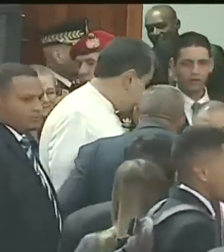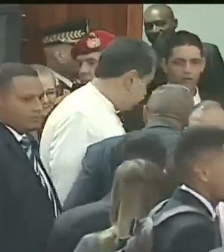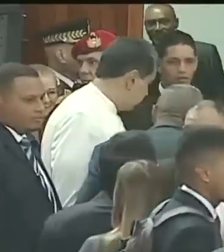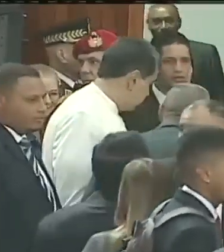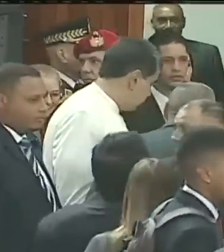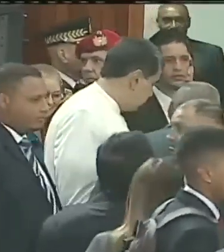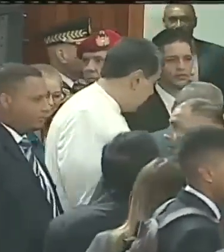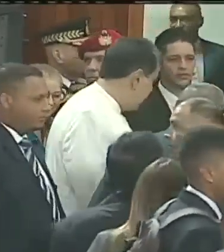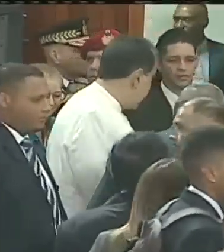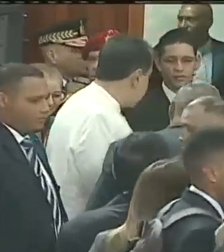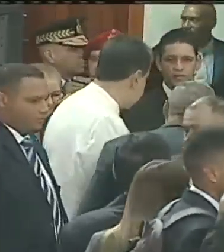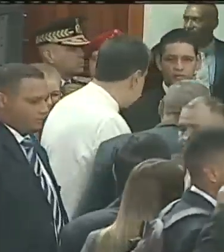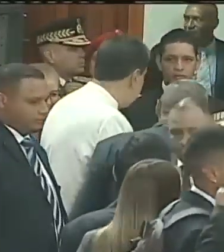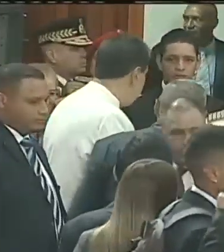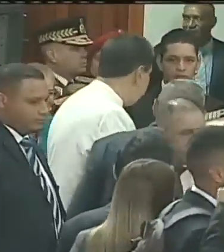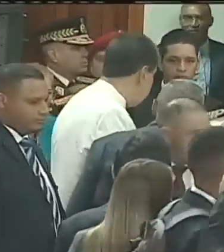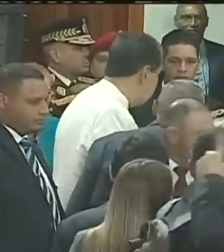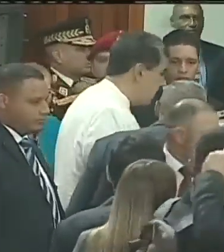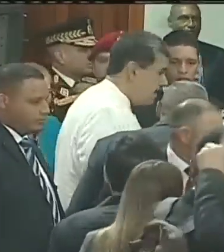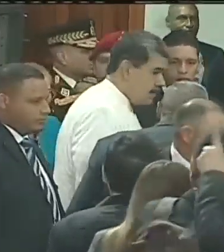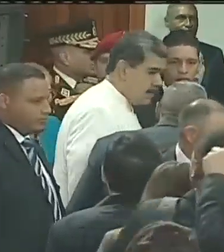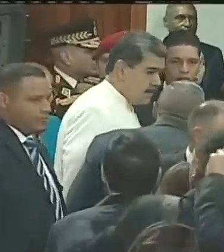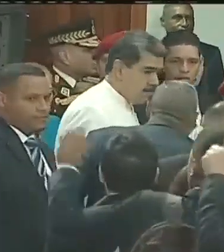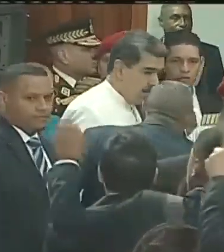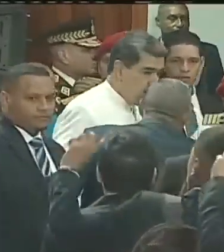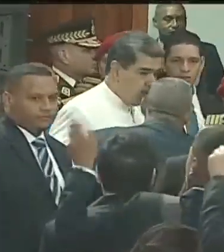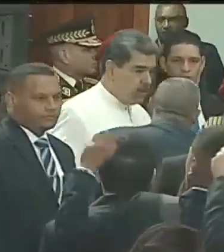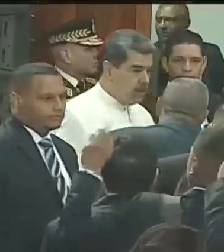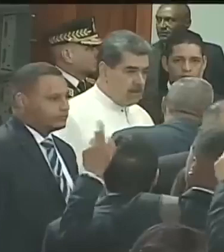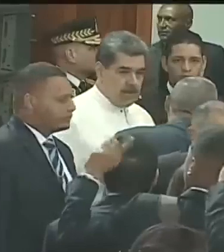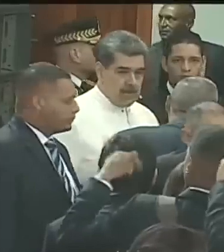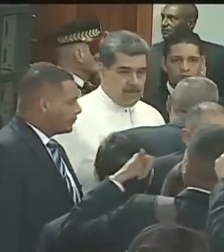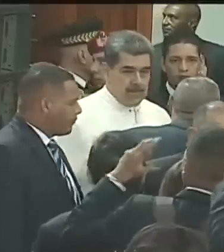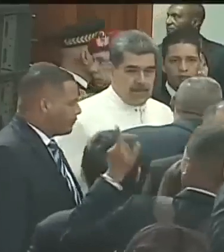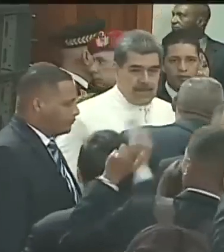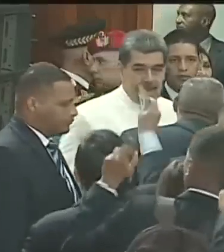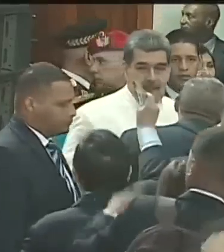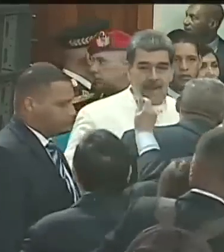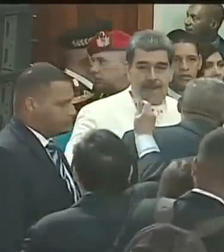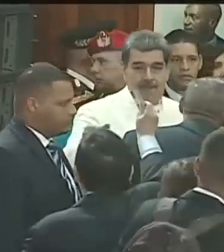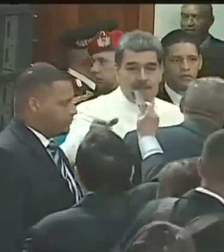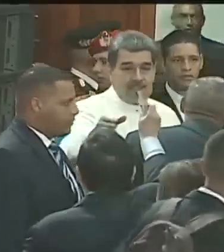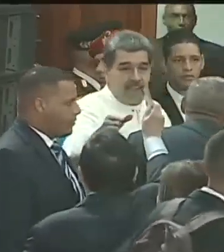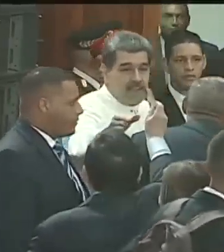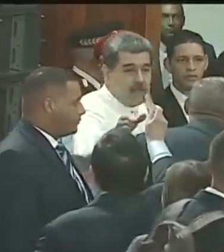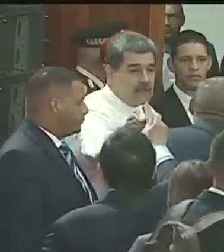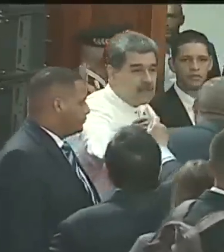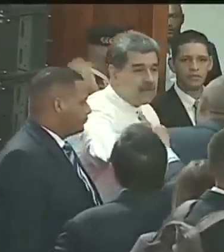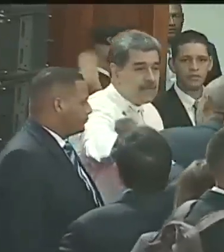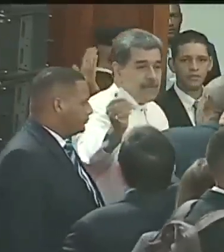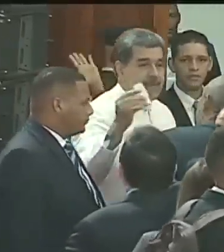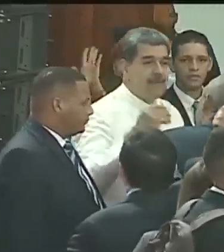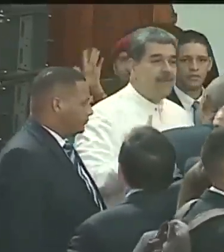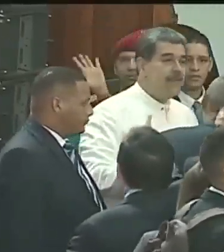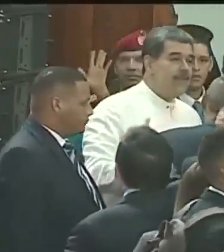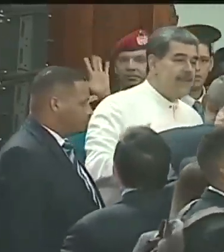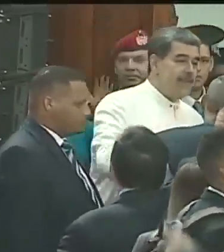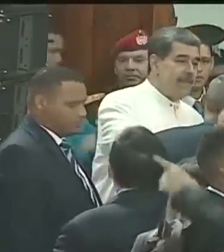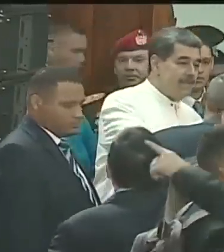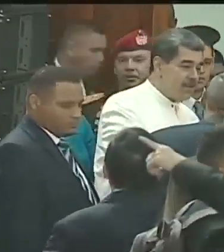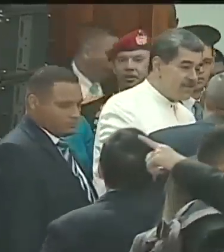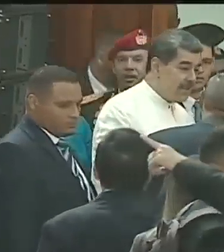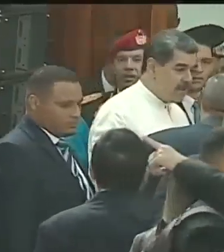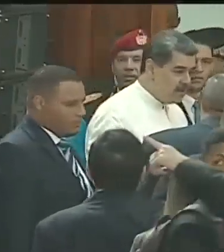unión nacional de cara a las generaciones futuras y donde él ha dicho que la voluntad de esta juventud es